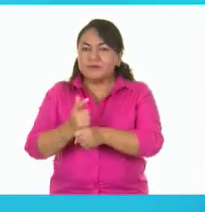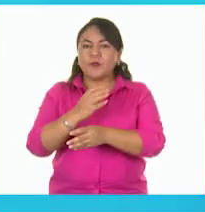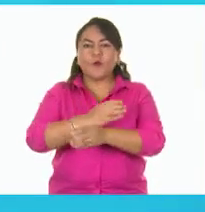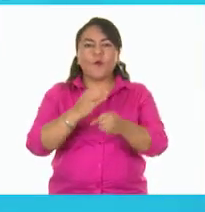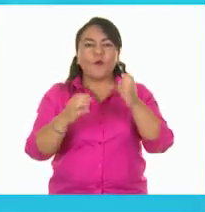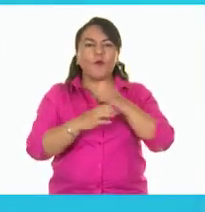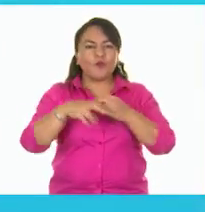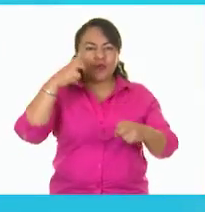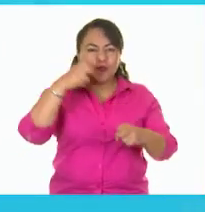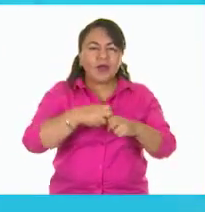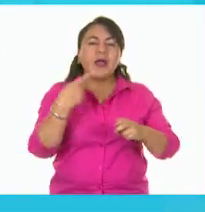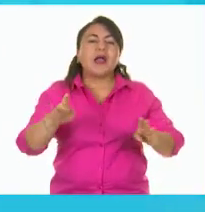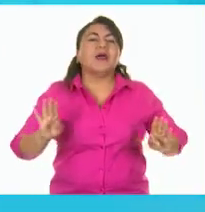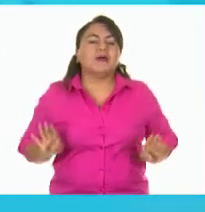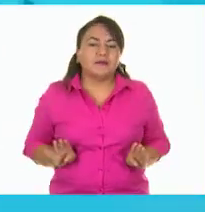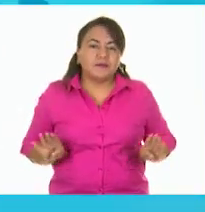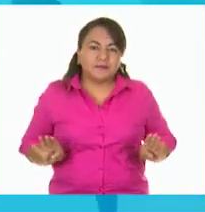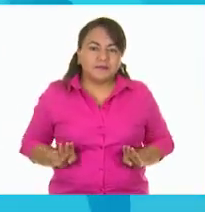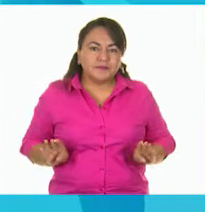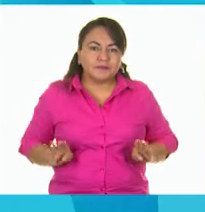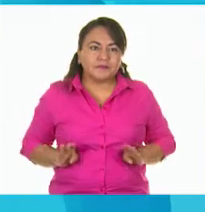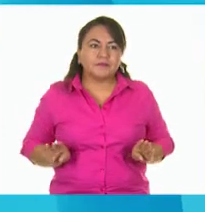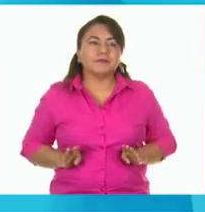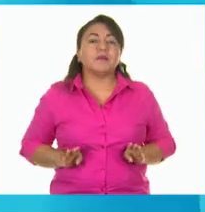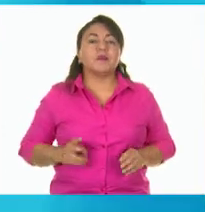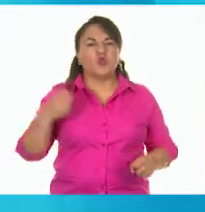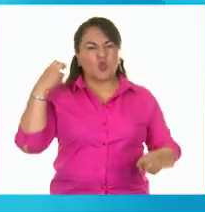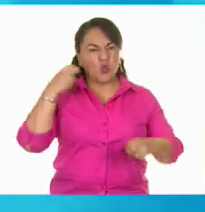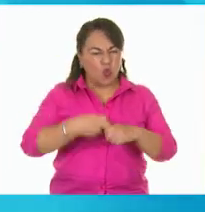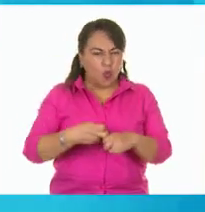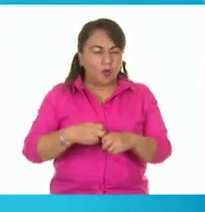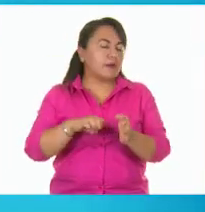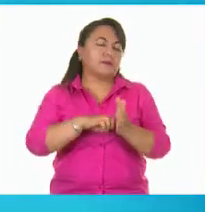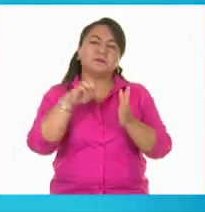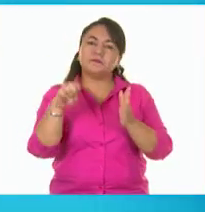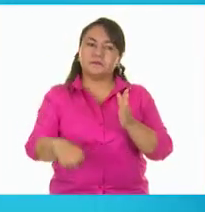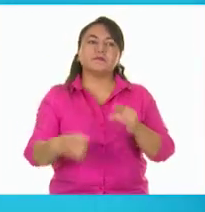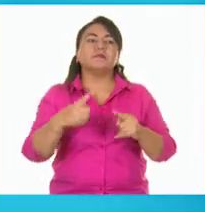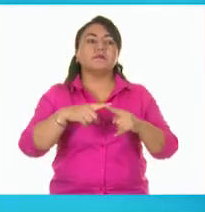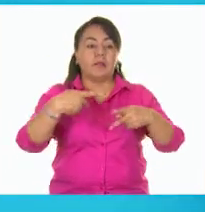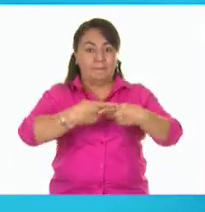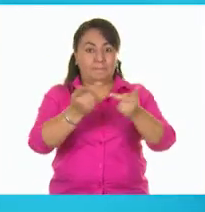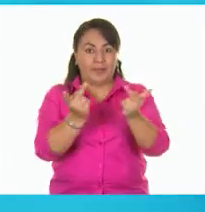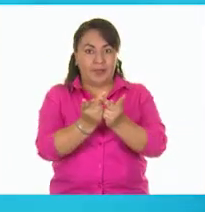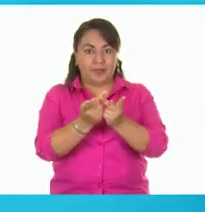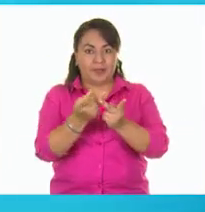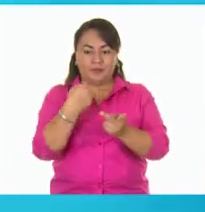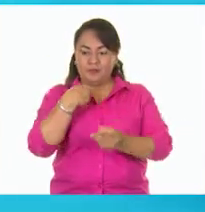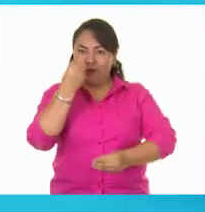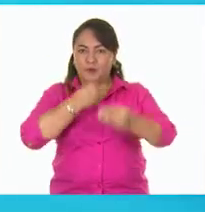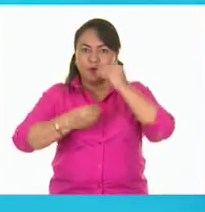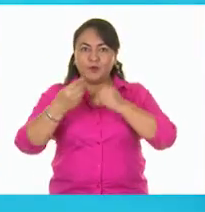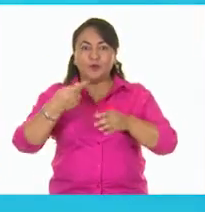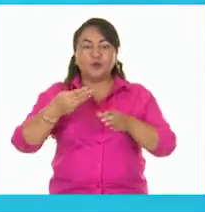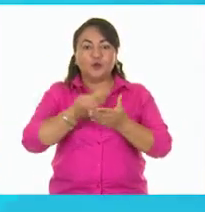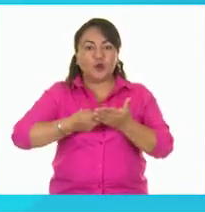que una de sus características es que son rígidos. Por ejemplo, el plato donde como mi sopa